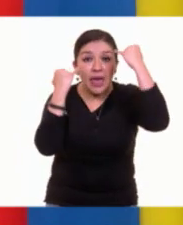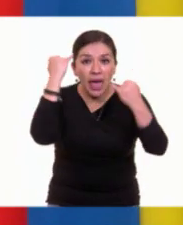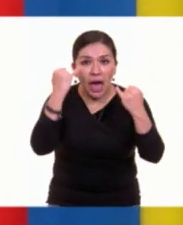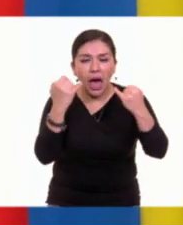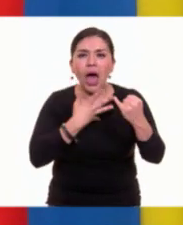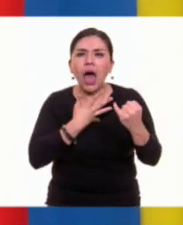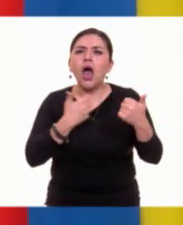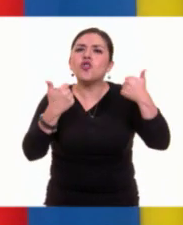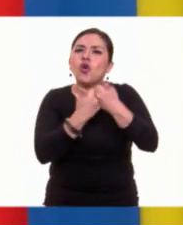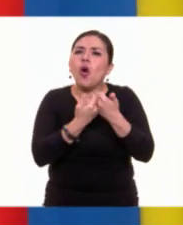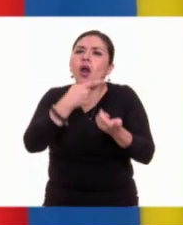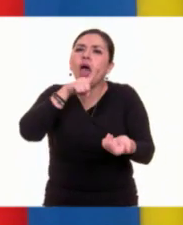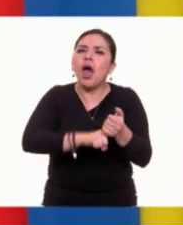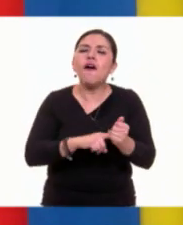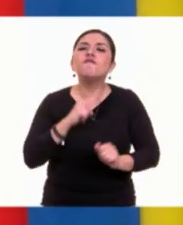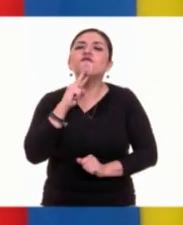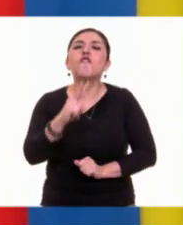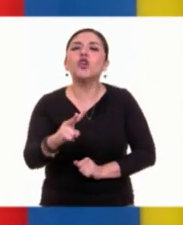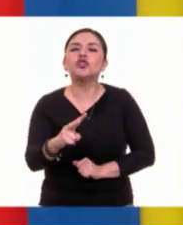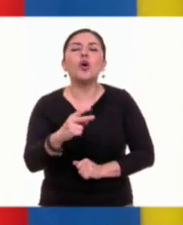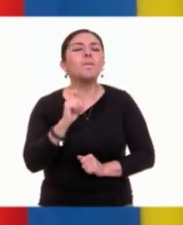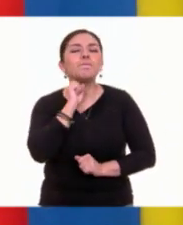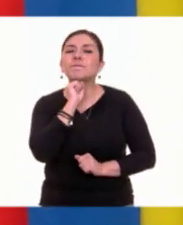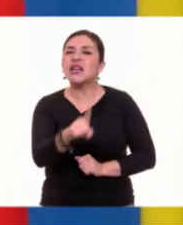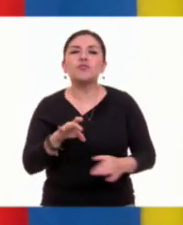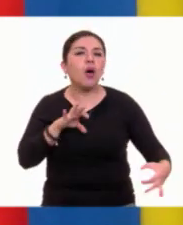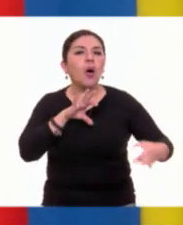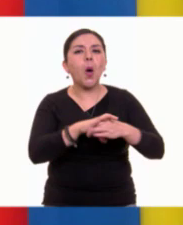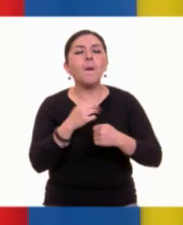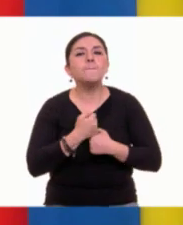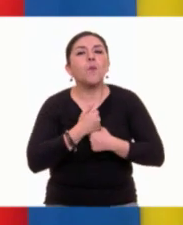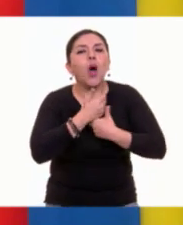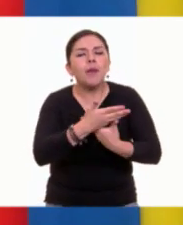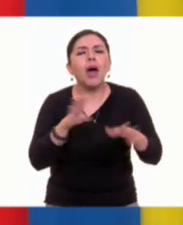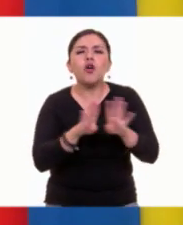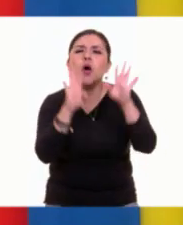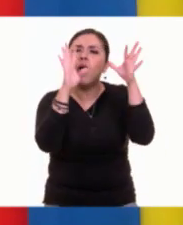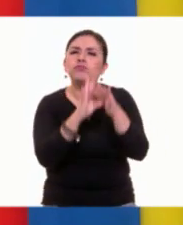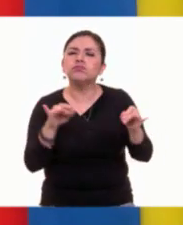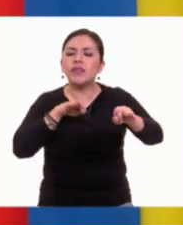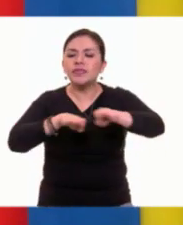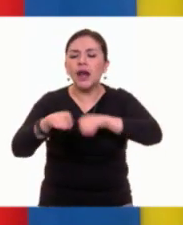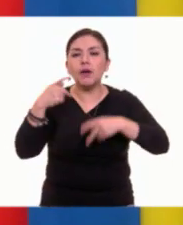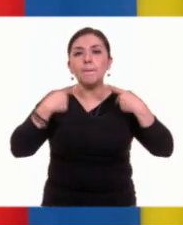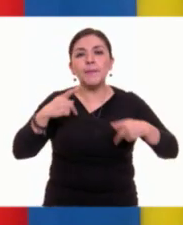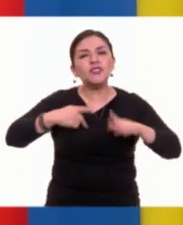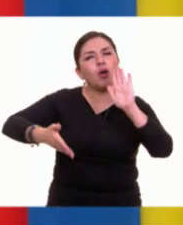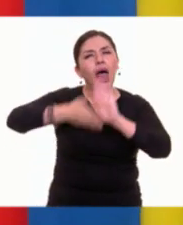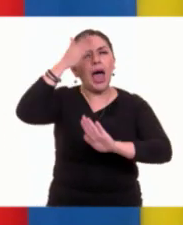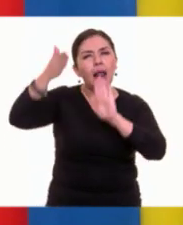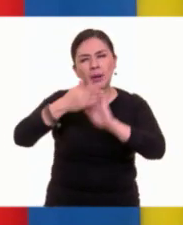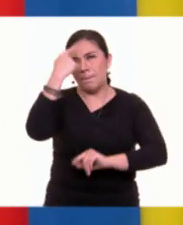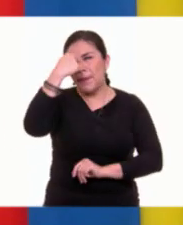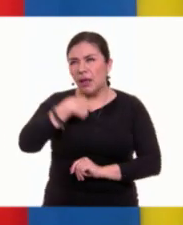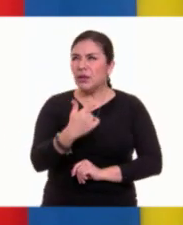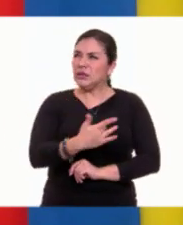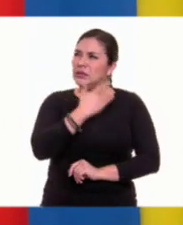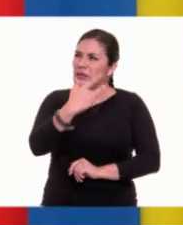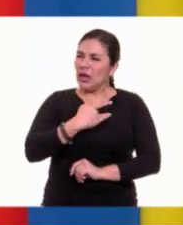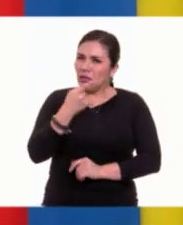se presentan a partir de la voz del poema. ¿Qué describe el trabajo del albañil? Para mí evoca